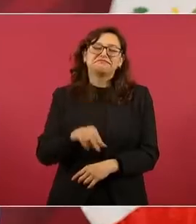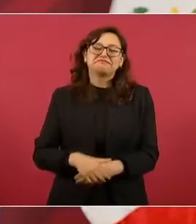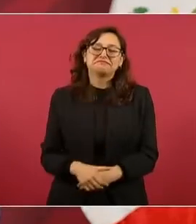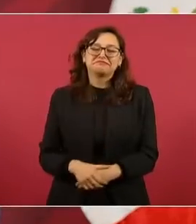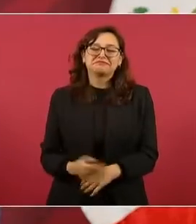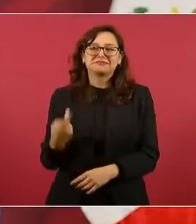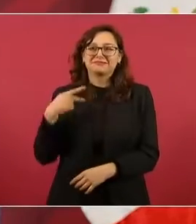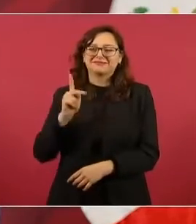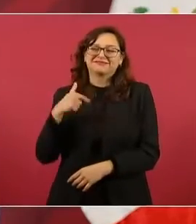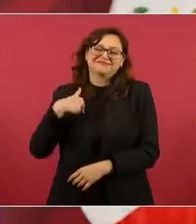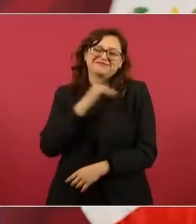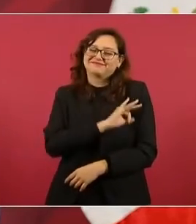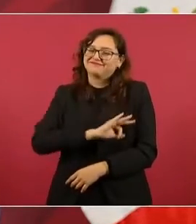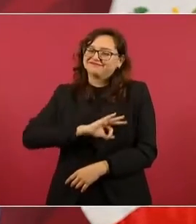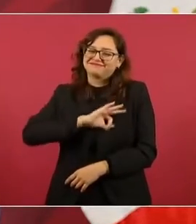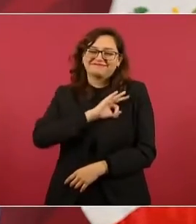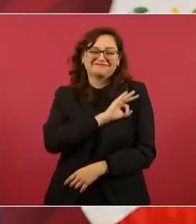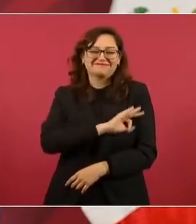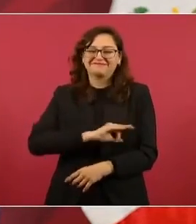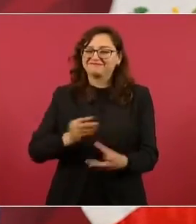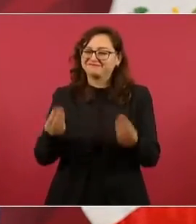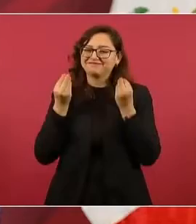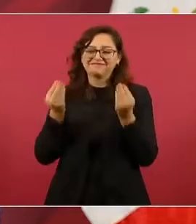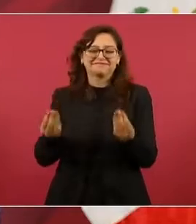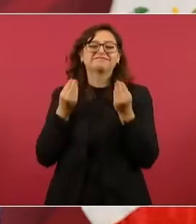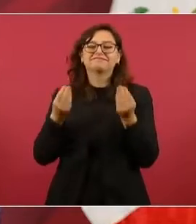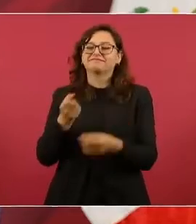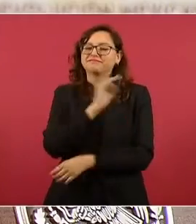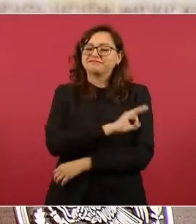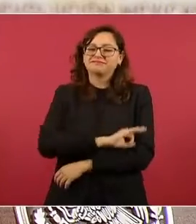muy feliz, muy feliz. Entonces,